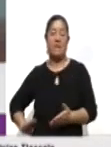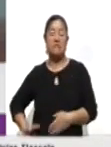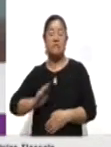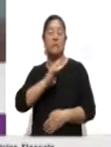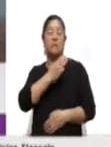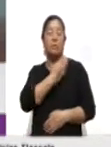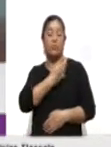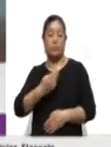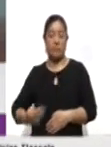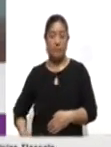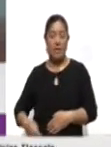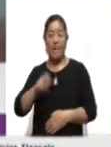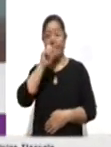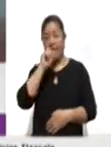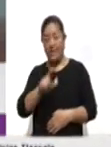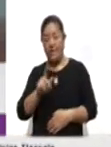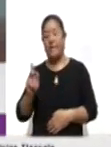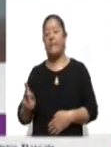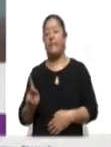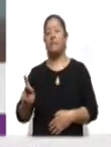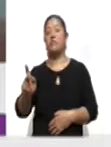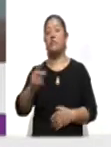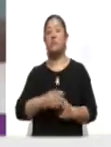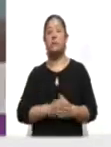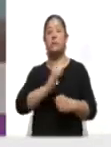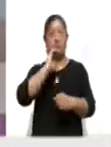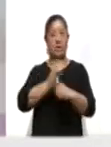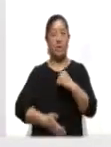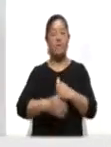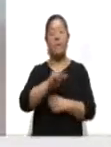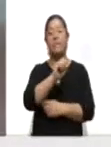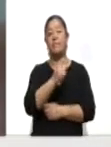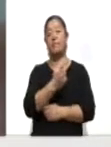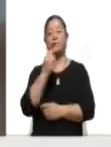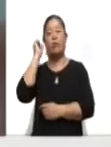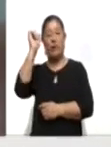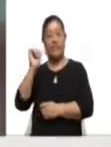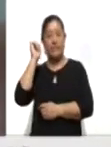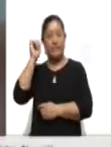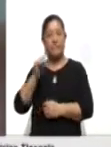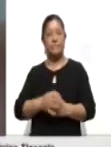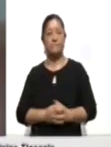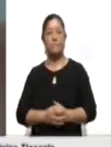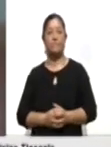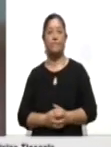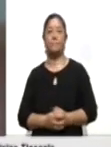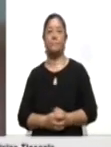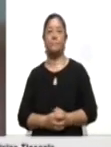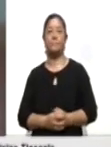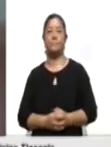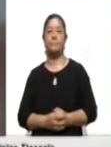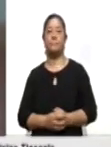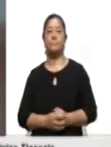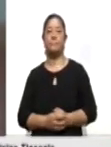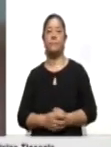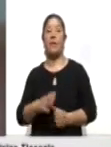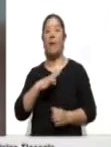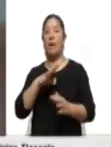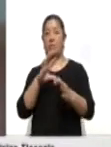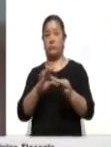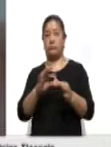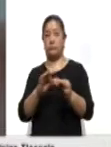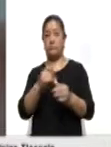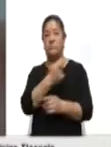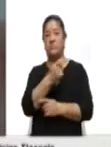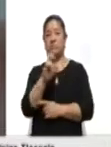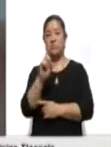y presidencias de comunidad, concluye hasta el 21 de abril. Tenemos el dato actualizado que llevamos